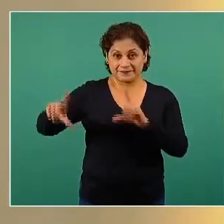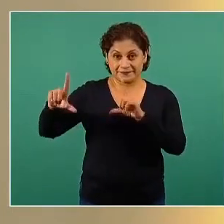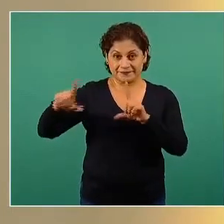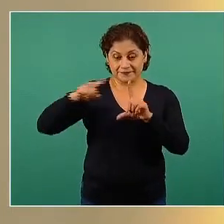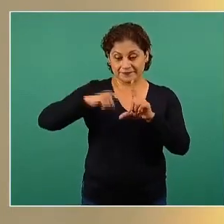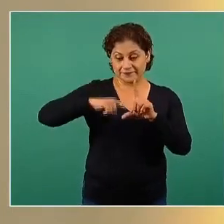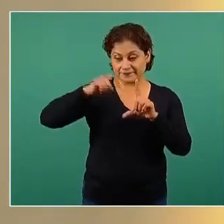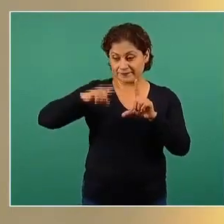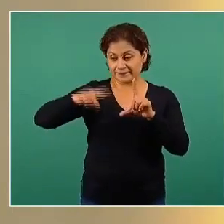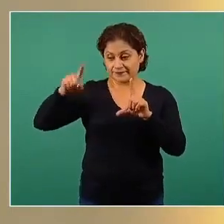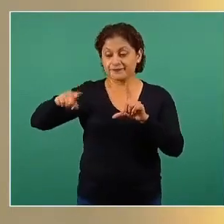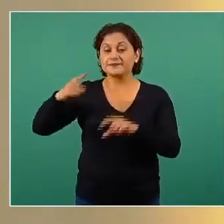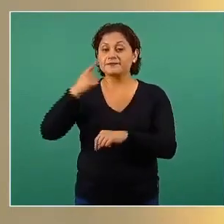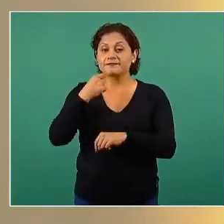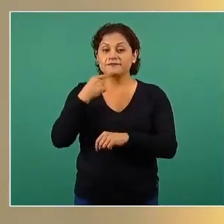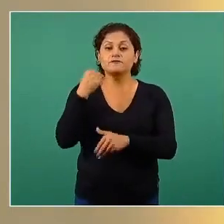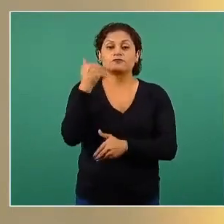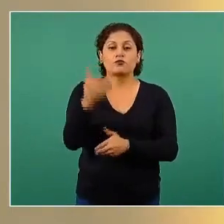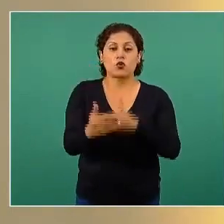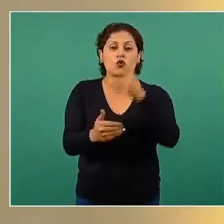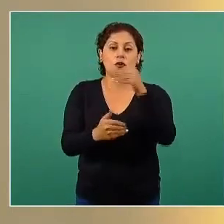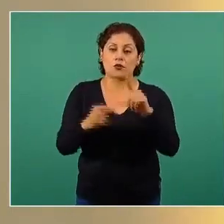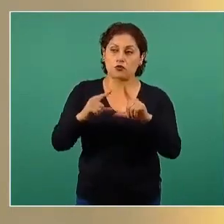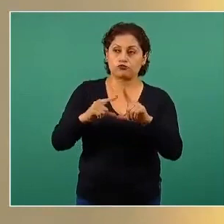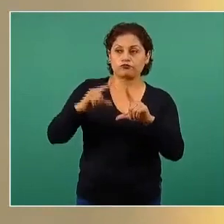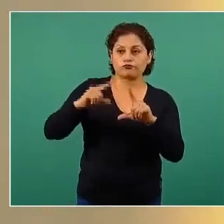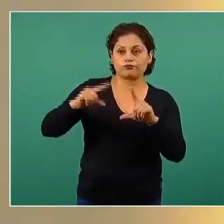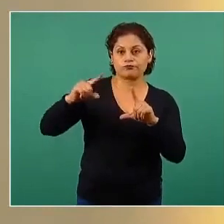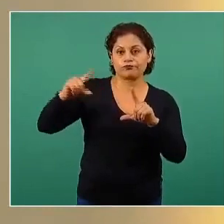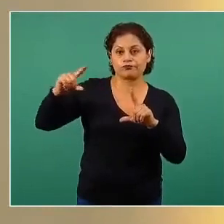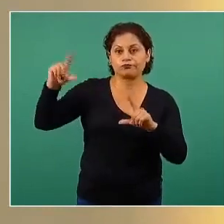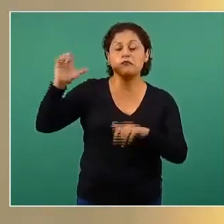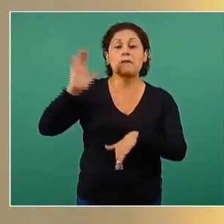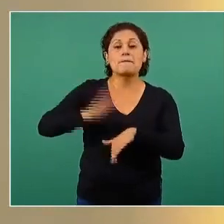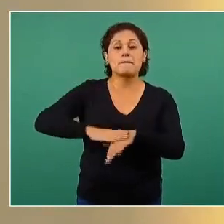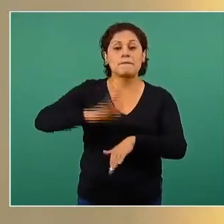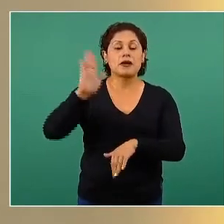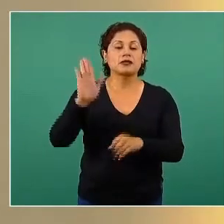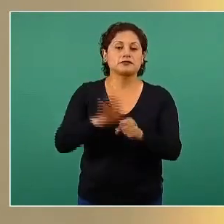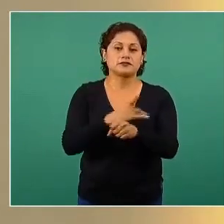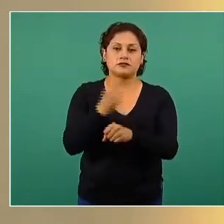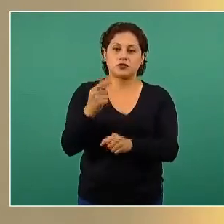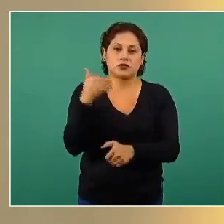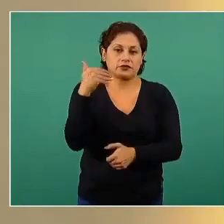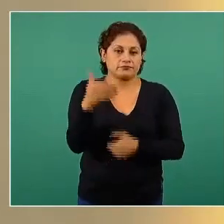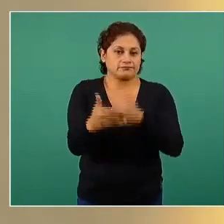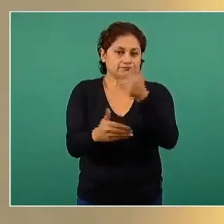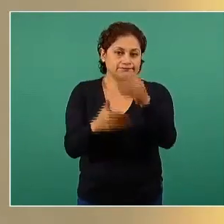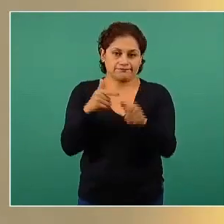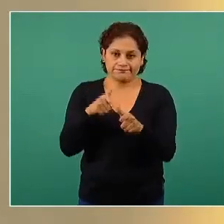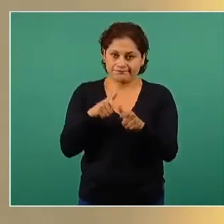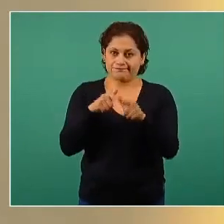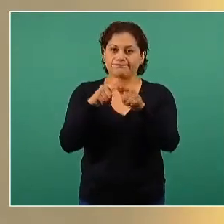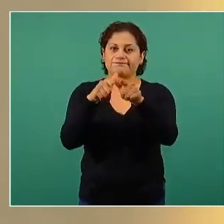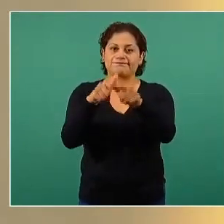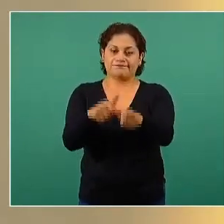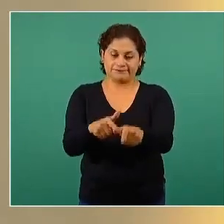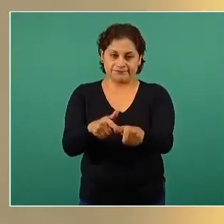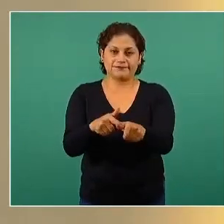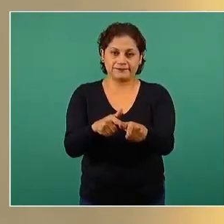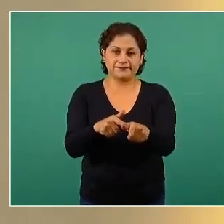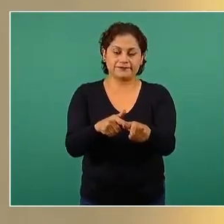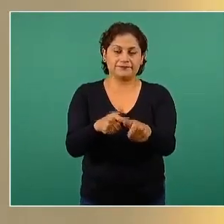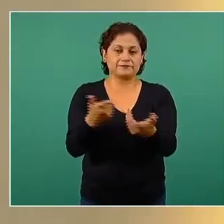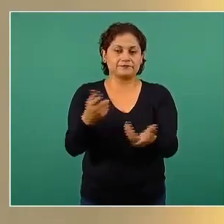pues se irá incrementando de forma importante a razón de que iremos vacunando con una meta de aplicar